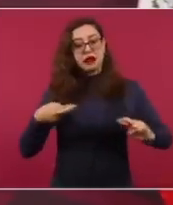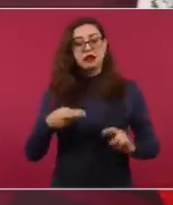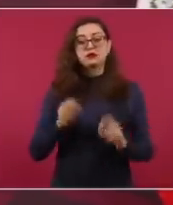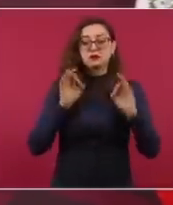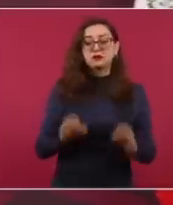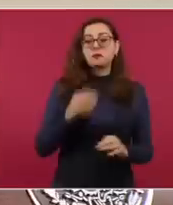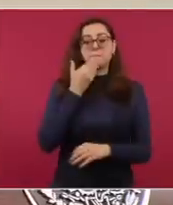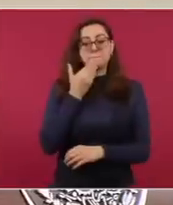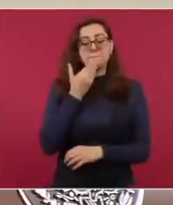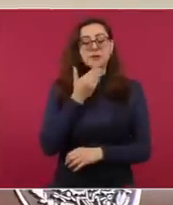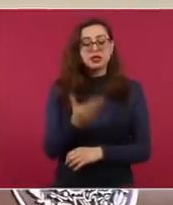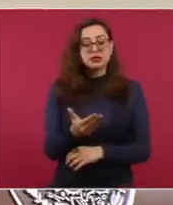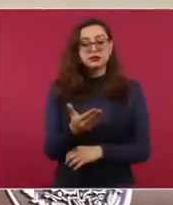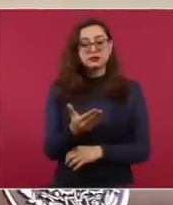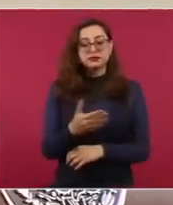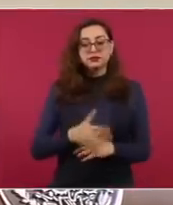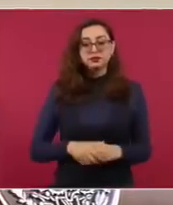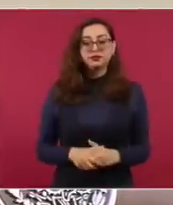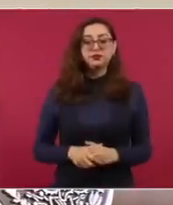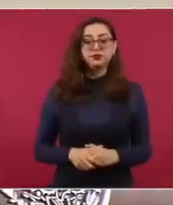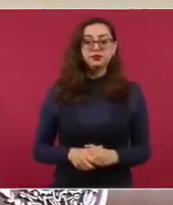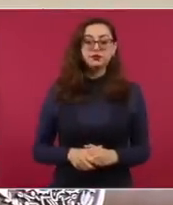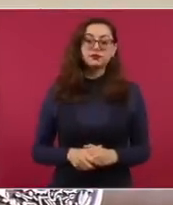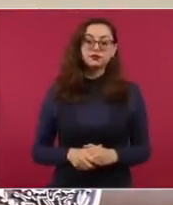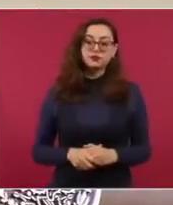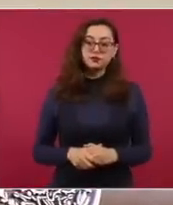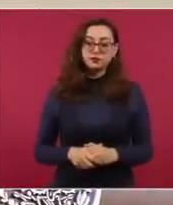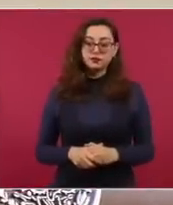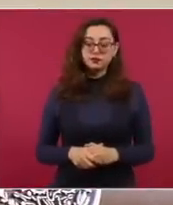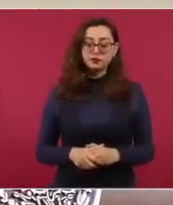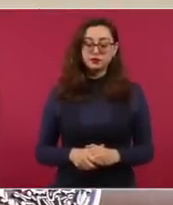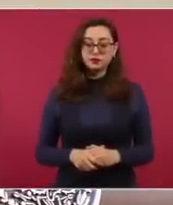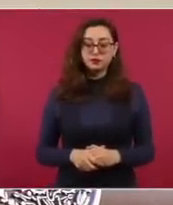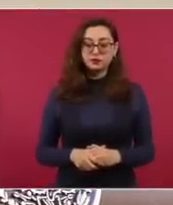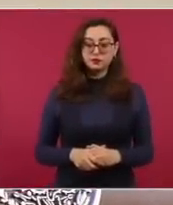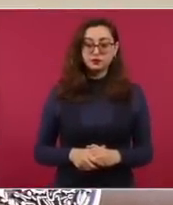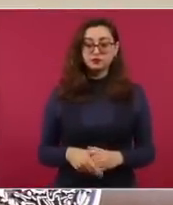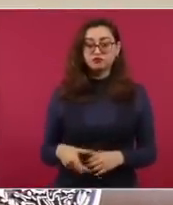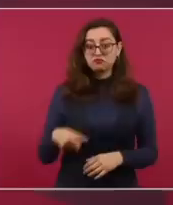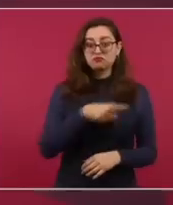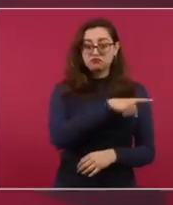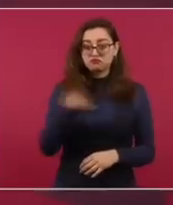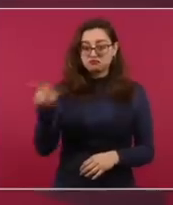saben que nuestro peso está